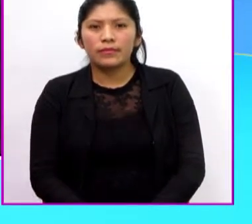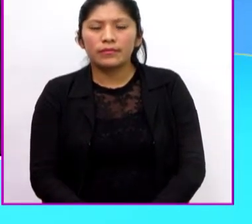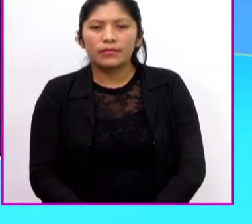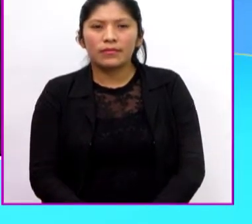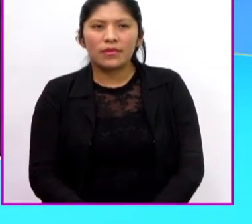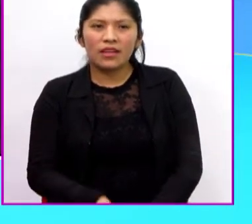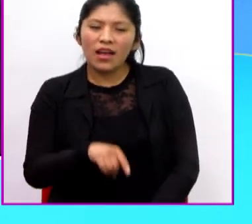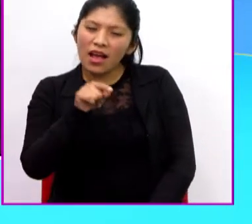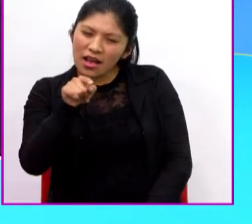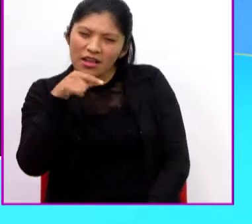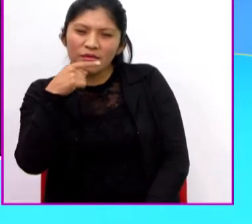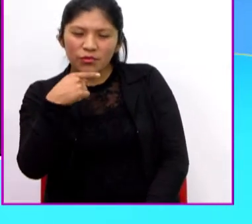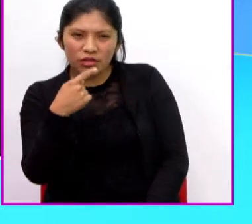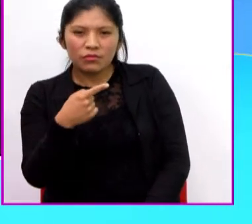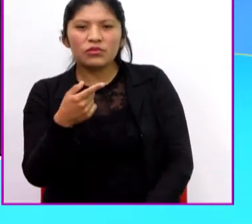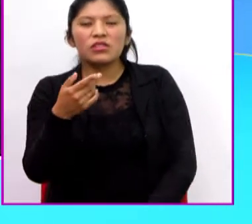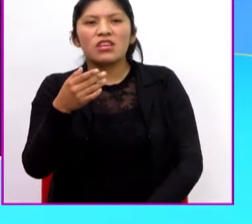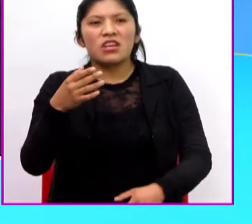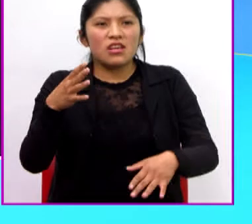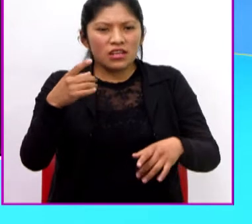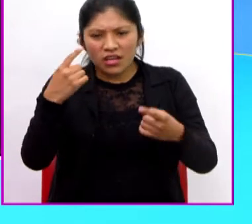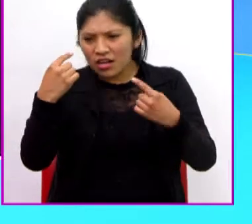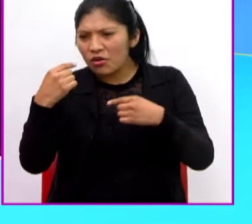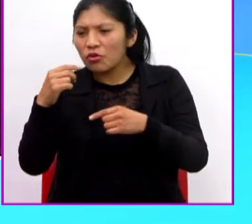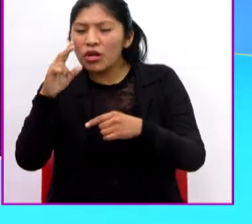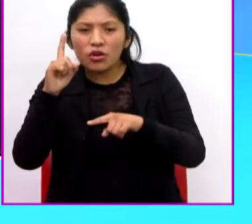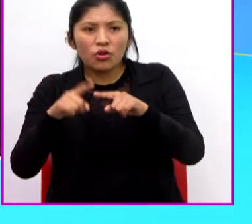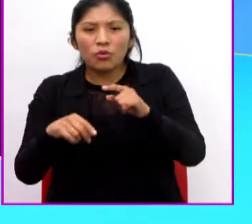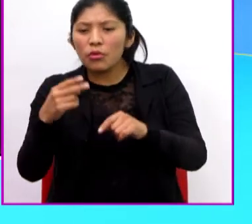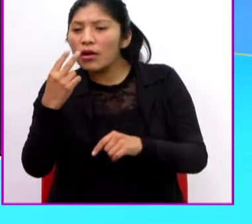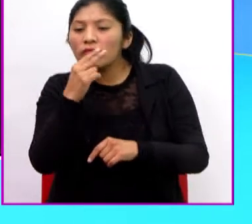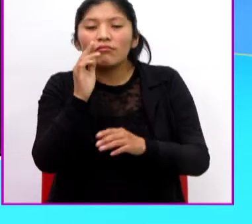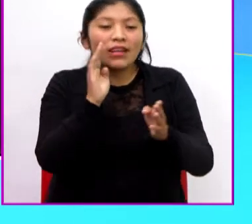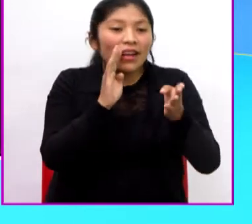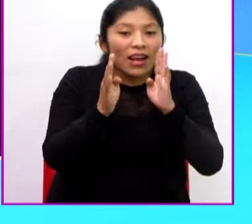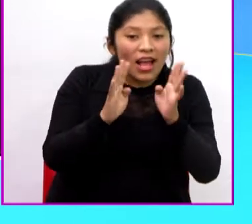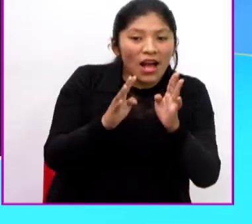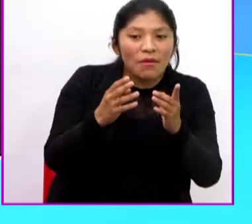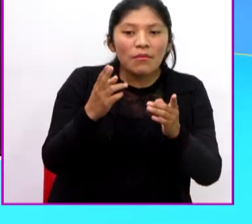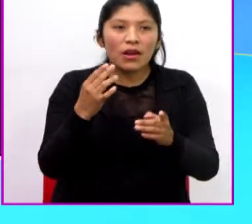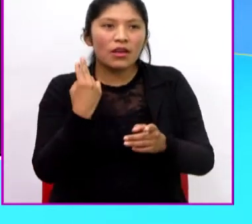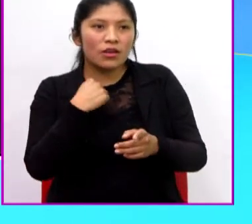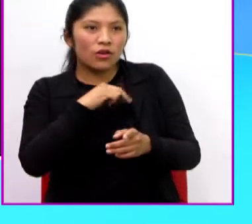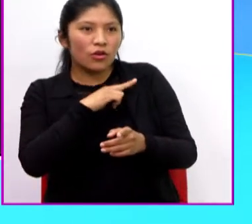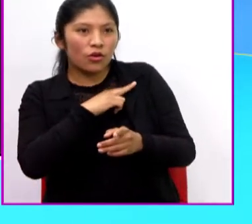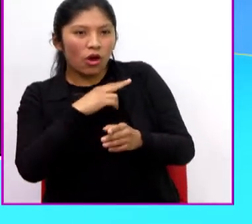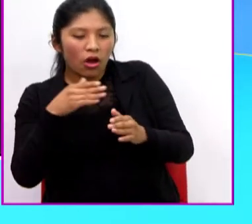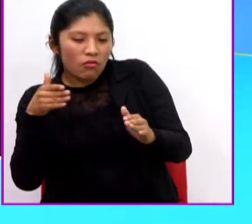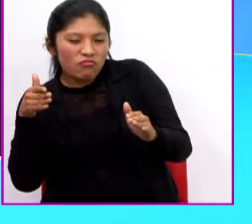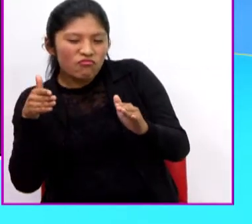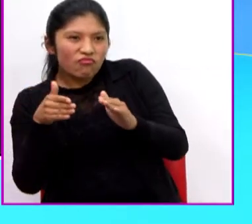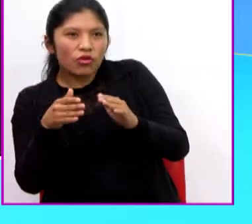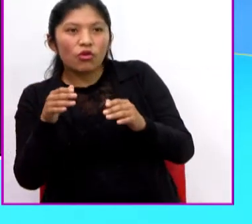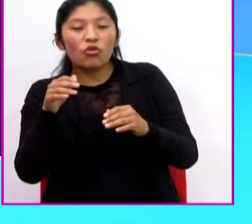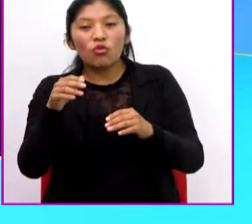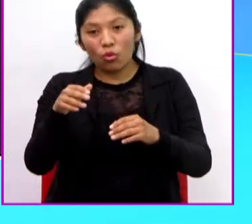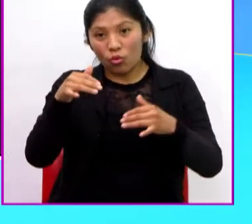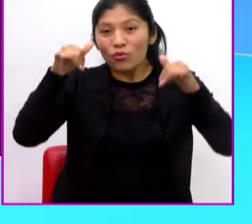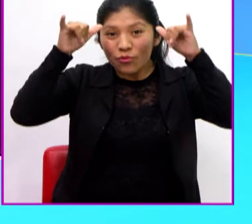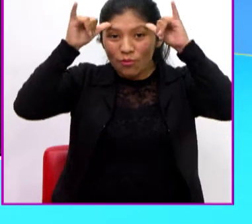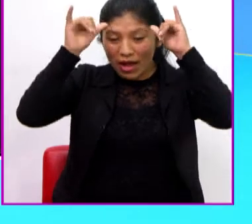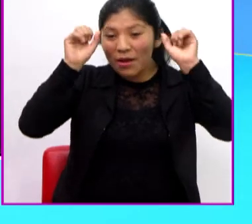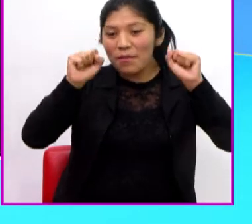A ella le podemos decir que lo distraiga al MISINCO. Claro, con una de sus vacas podemos atraerlo.